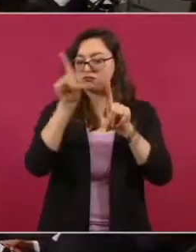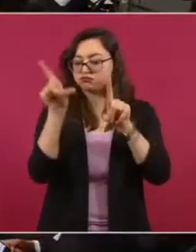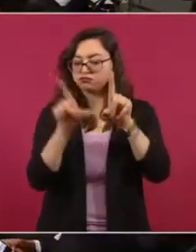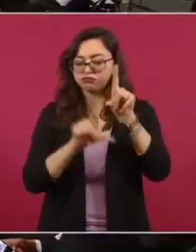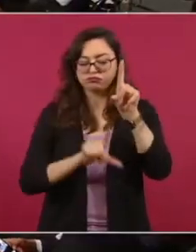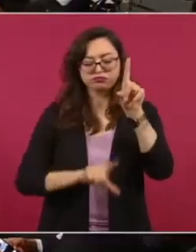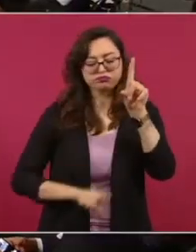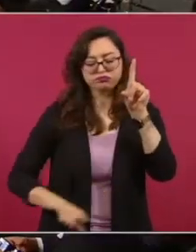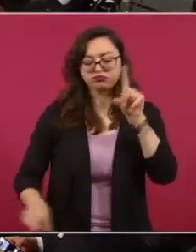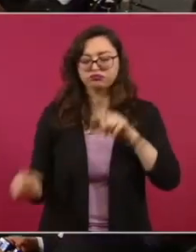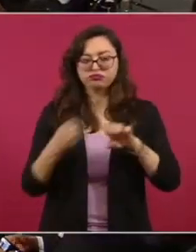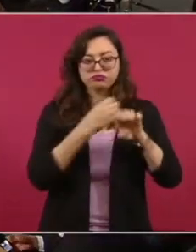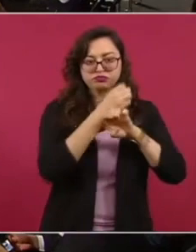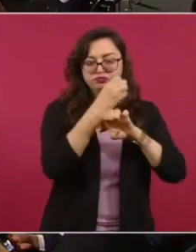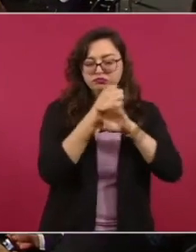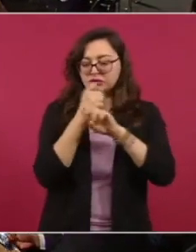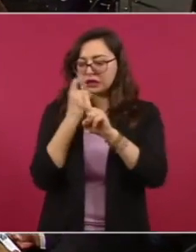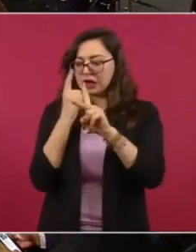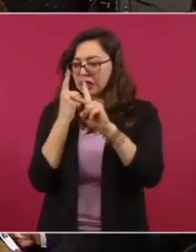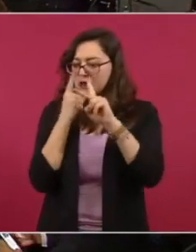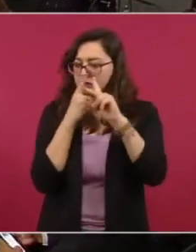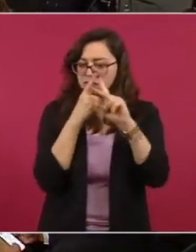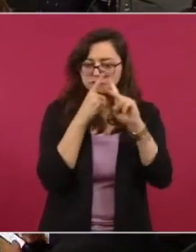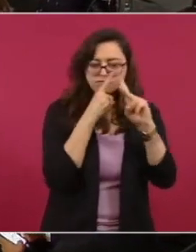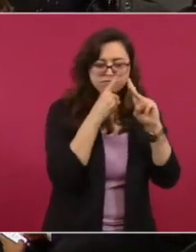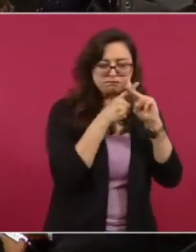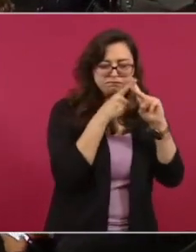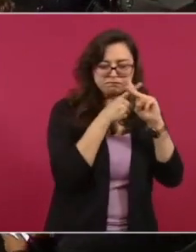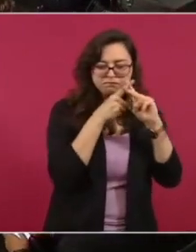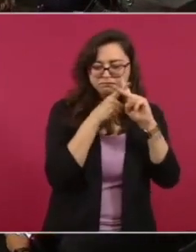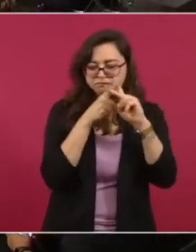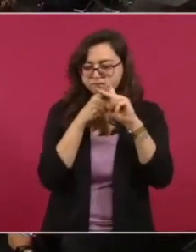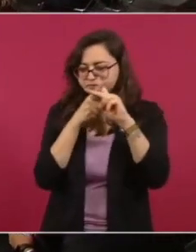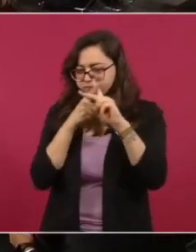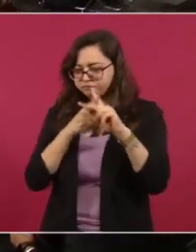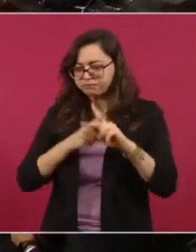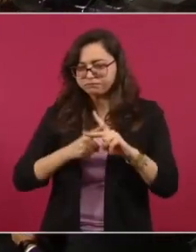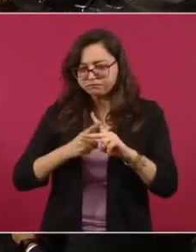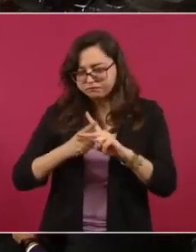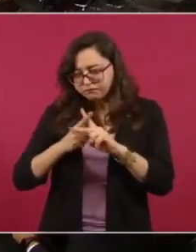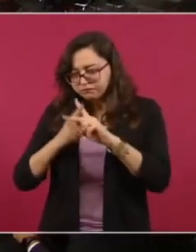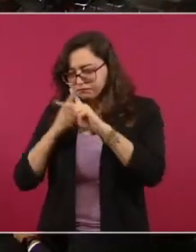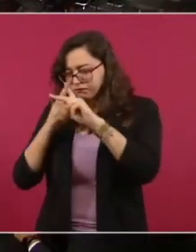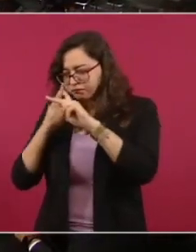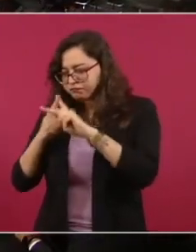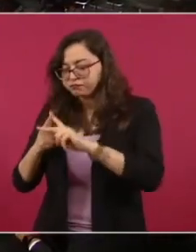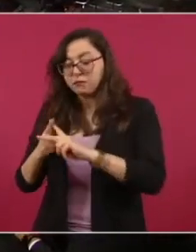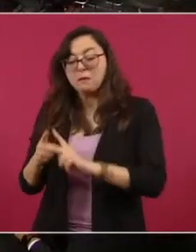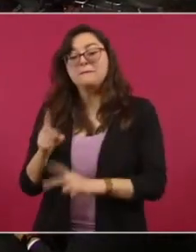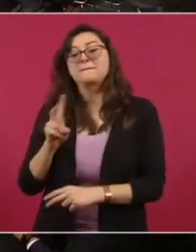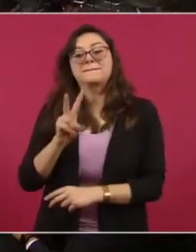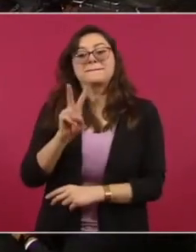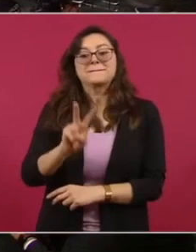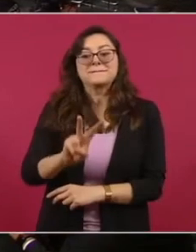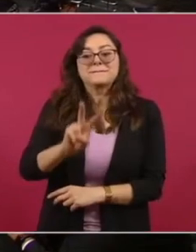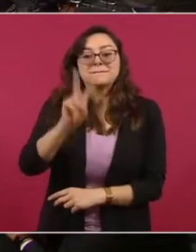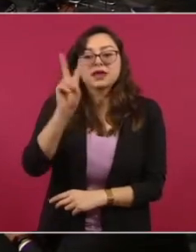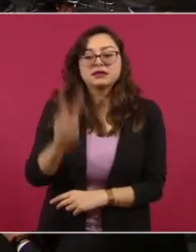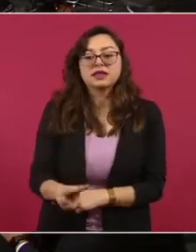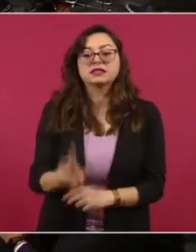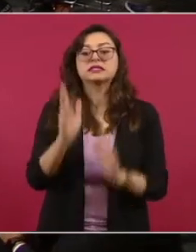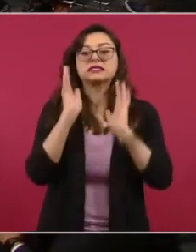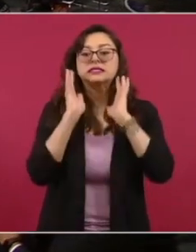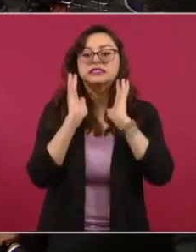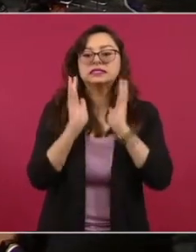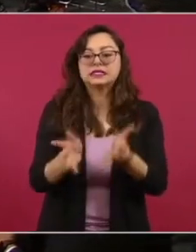el conteo, digamos así, la contabilización, porque ya se dio la tipificación